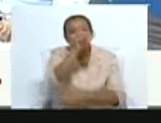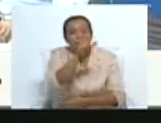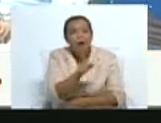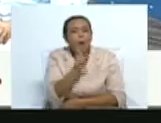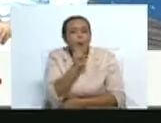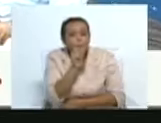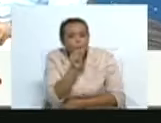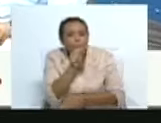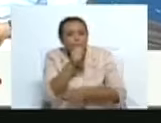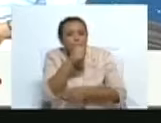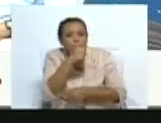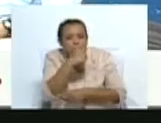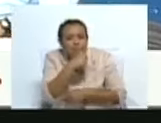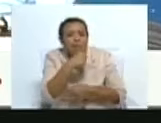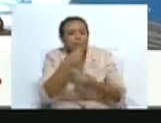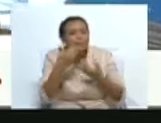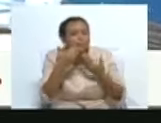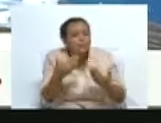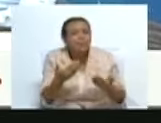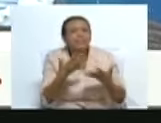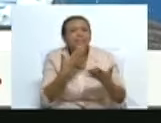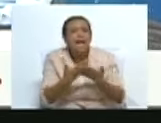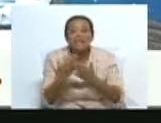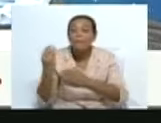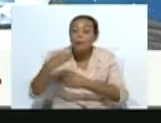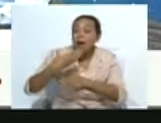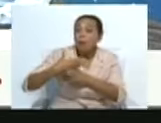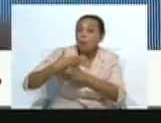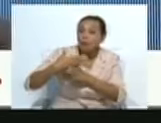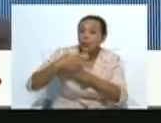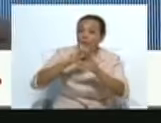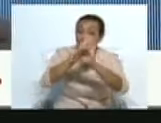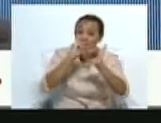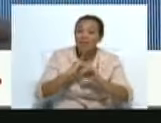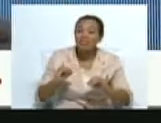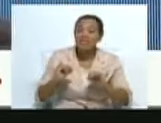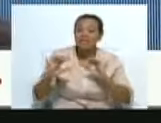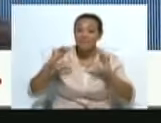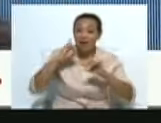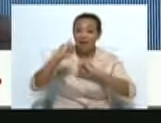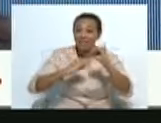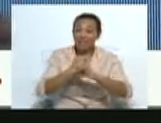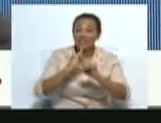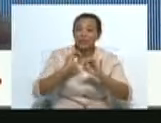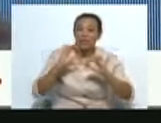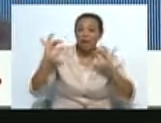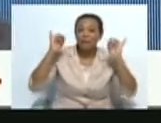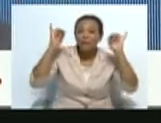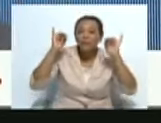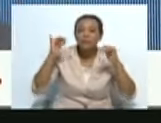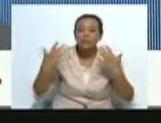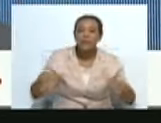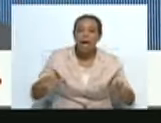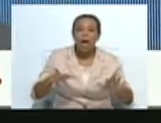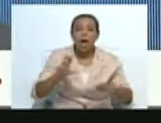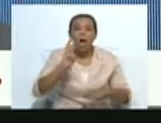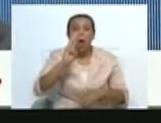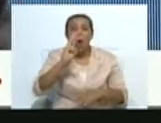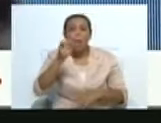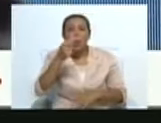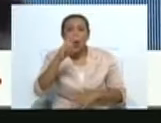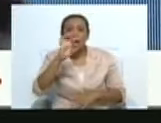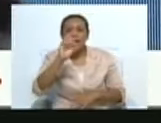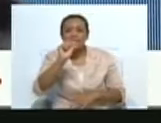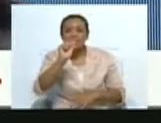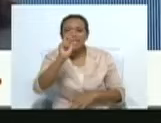esto ha sido una maravilla, yo quiero también compartir más allá del Festival Internacional de Teatro Progresista, la impresión que se están llevando todos quienes han